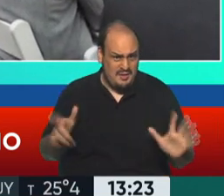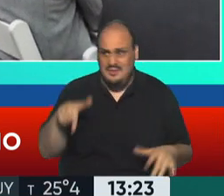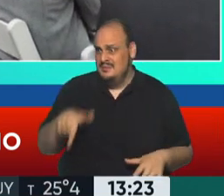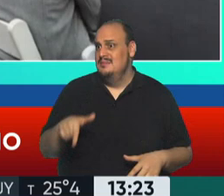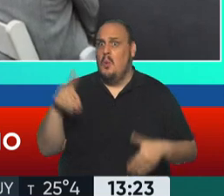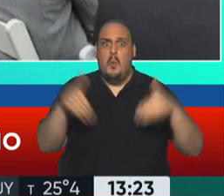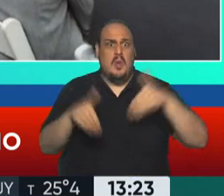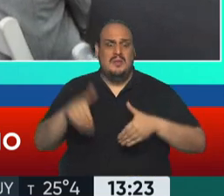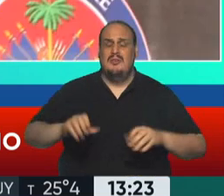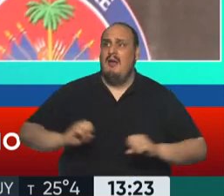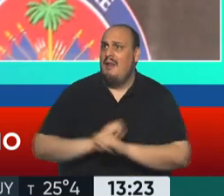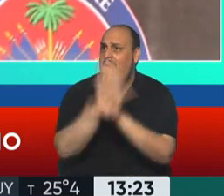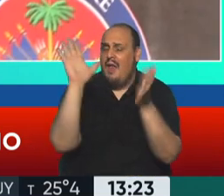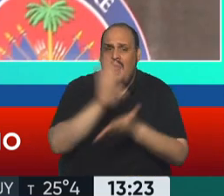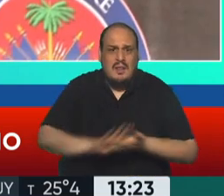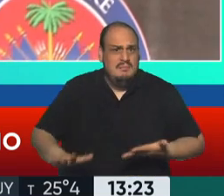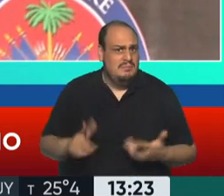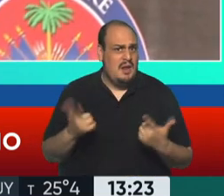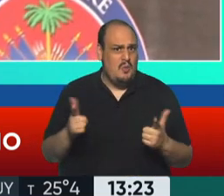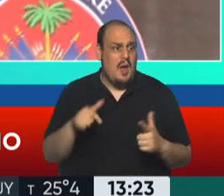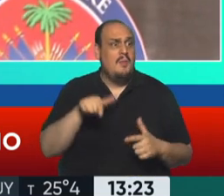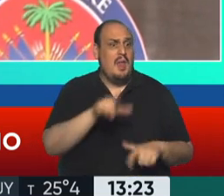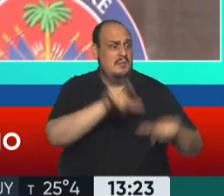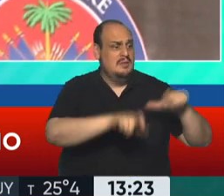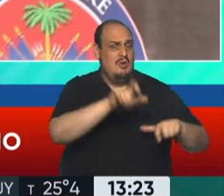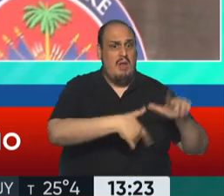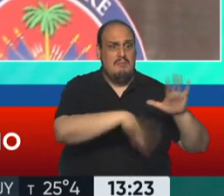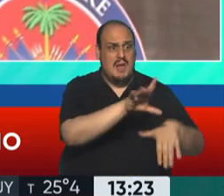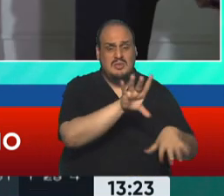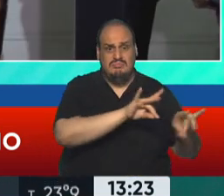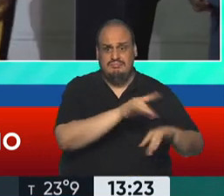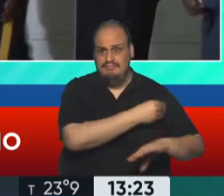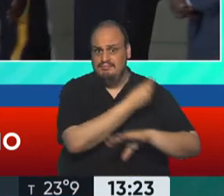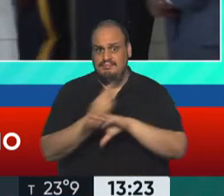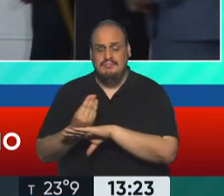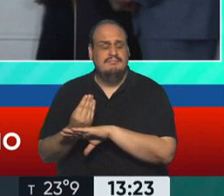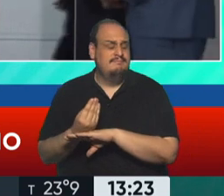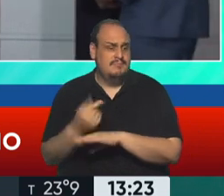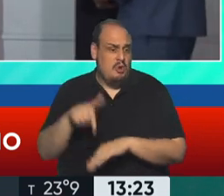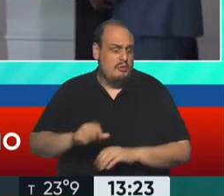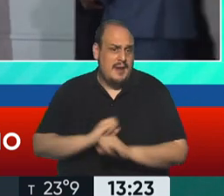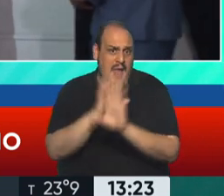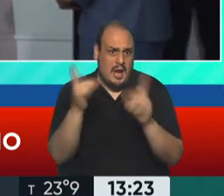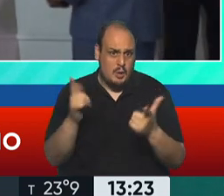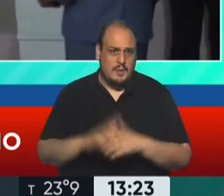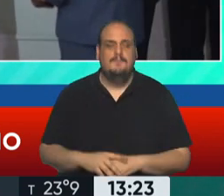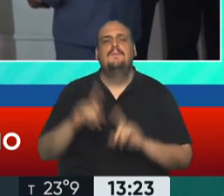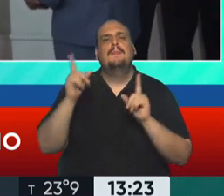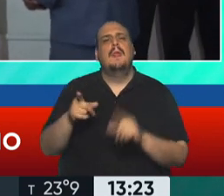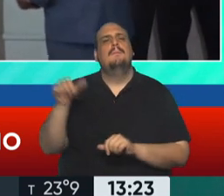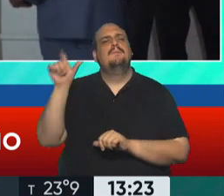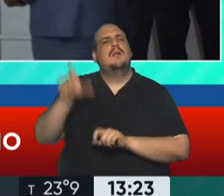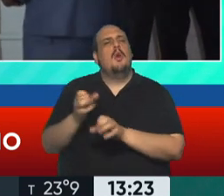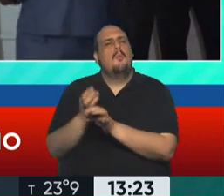resultados realmente sean los que representen a una mayoría de la sociedad. Y también muy preocupados, hablaba con una socióloga de allí que me decía,